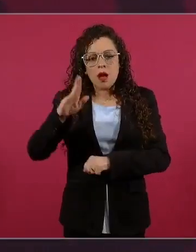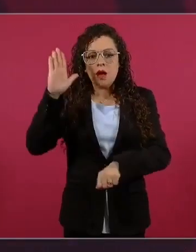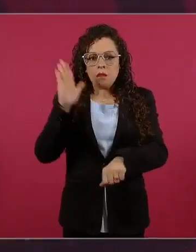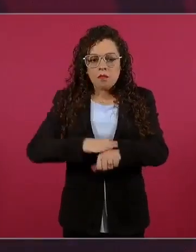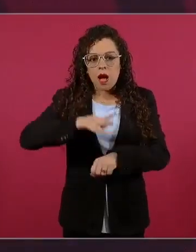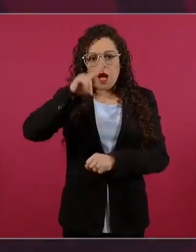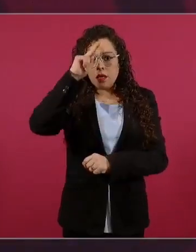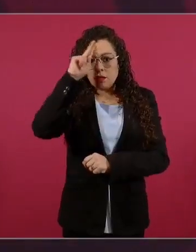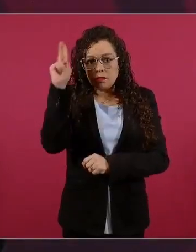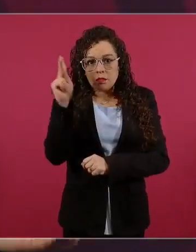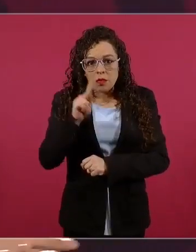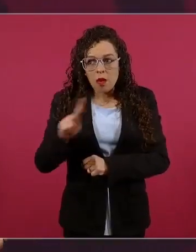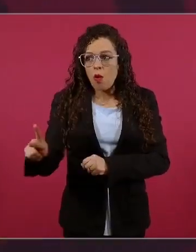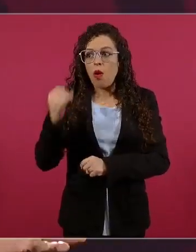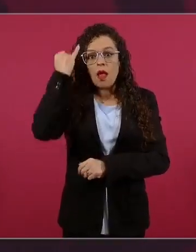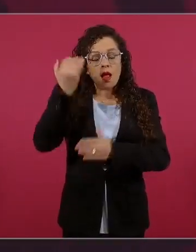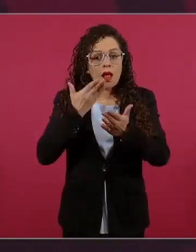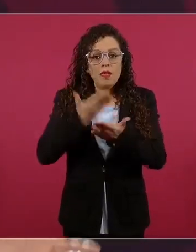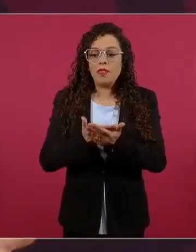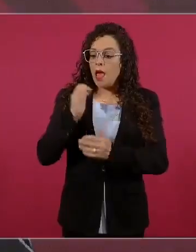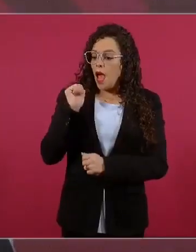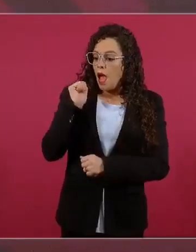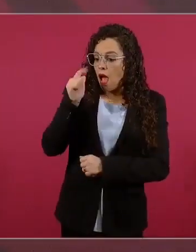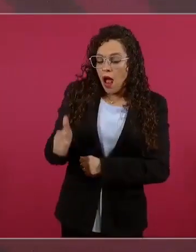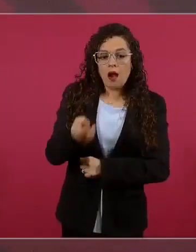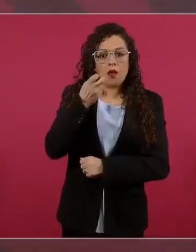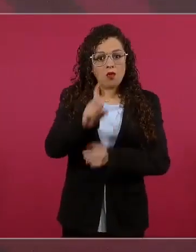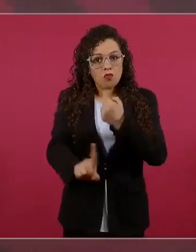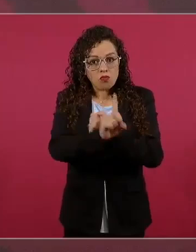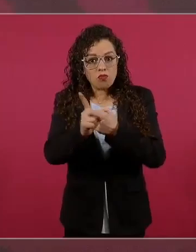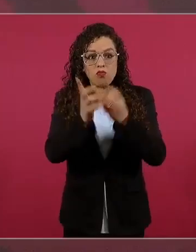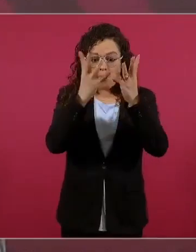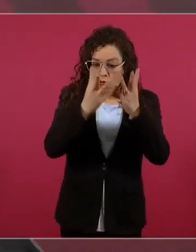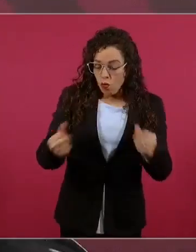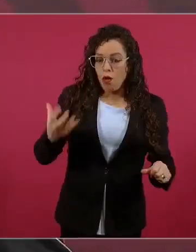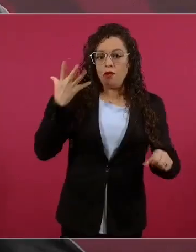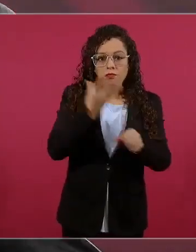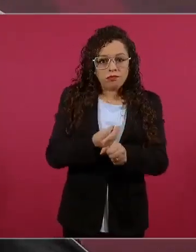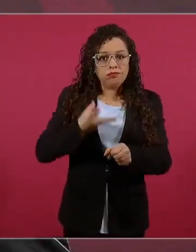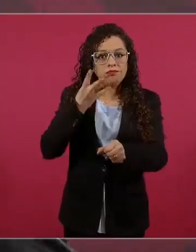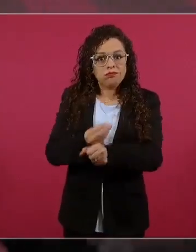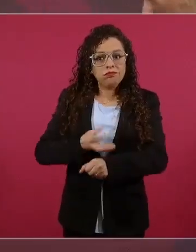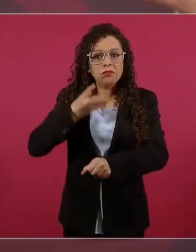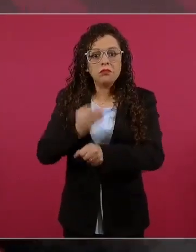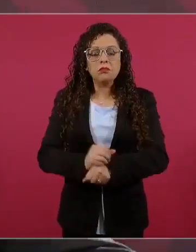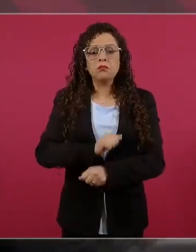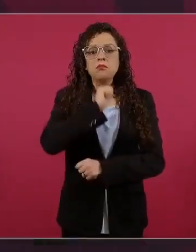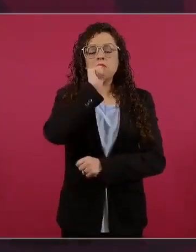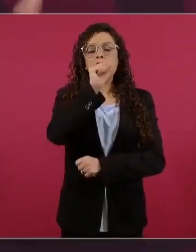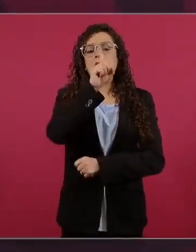haya iniciativas para resolver los problemas o que